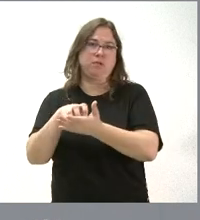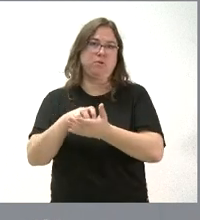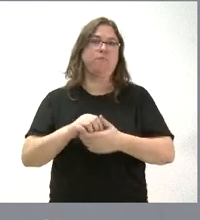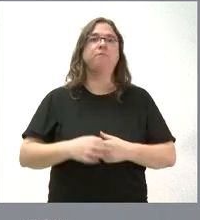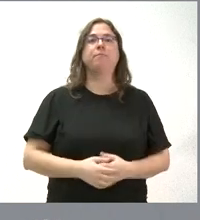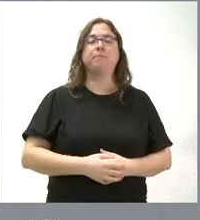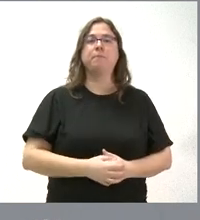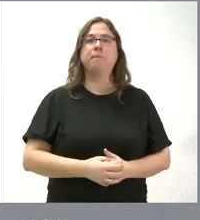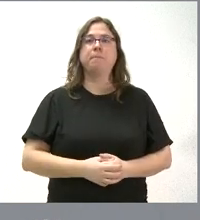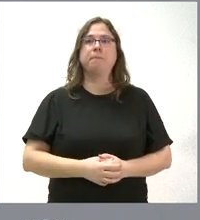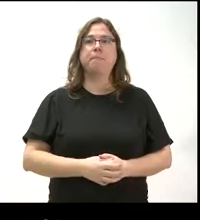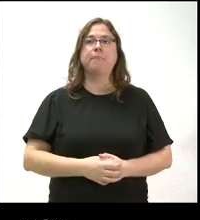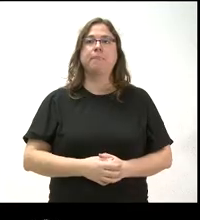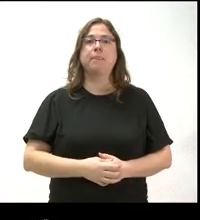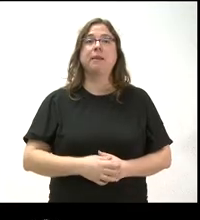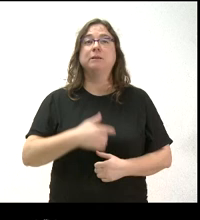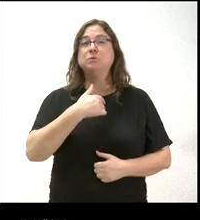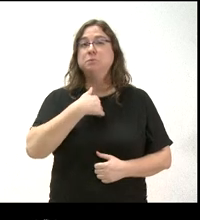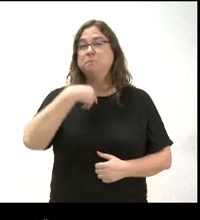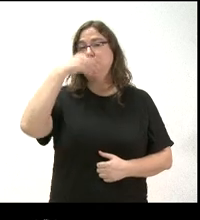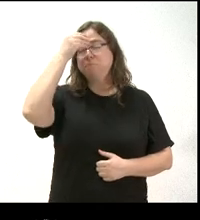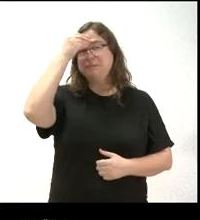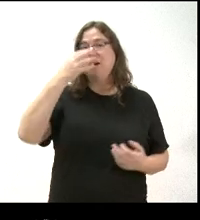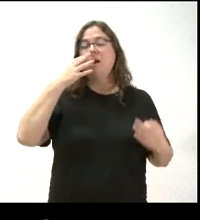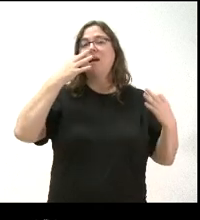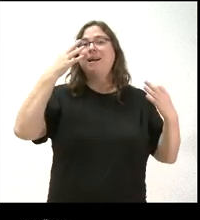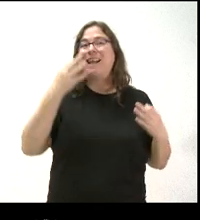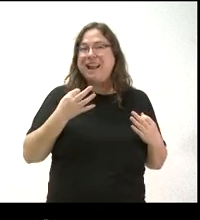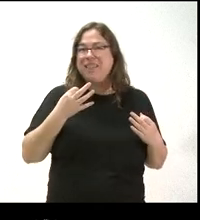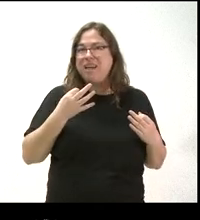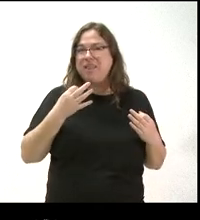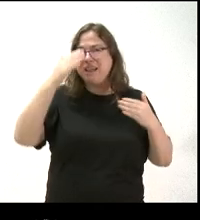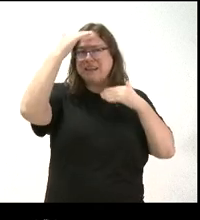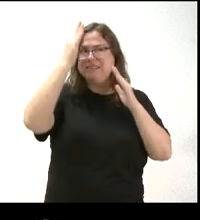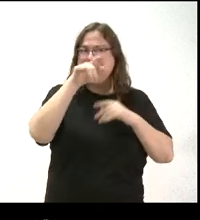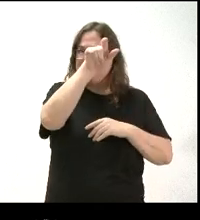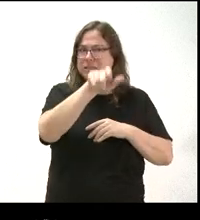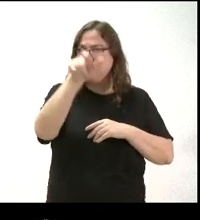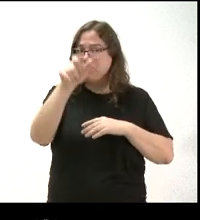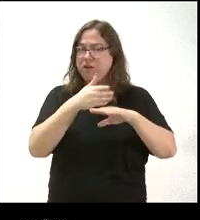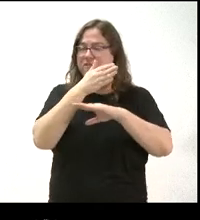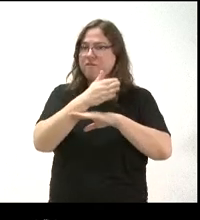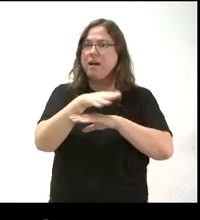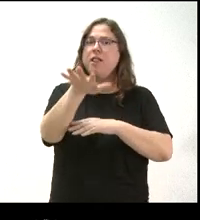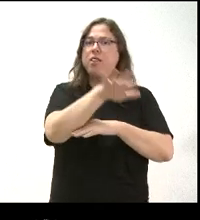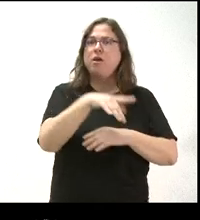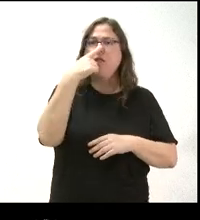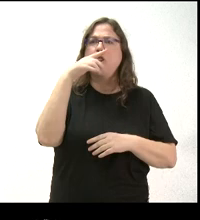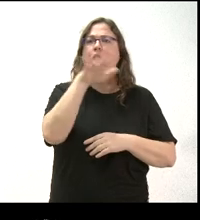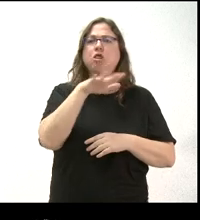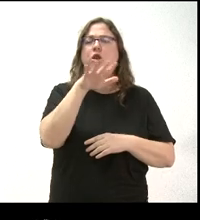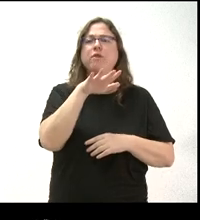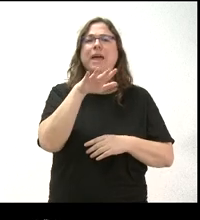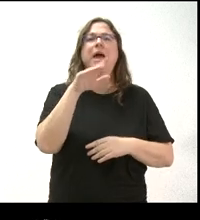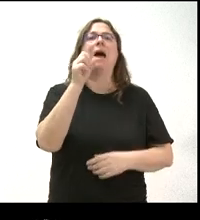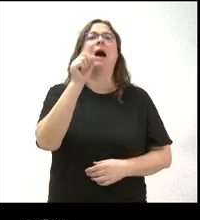especialidades o no. Tenía entendido que en realidad se les atendía a estos pacientes de esta zona de delicias en el Arturo y Ríos.